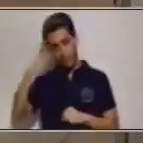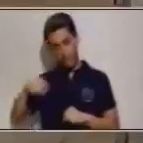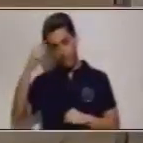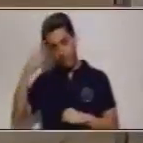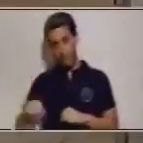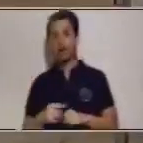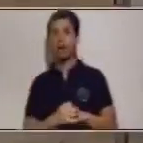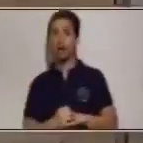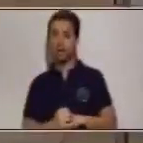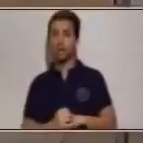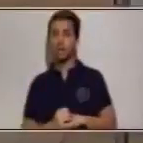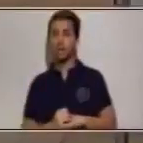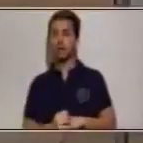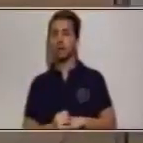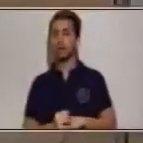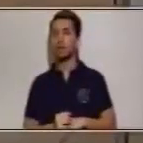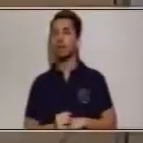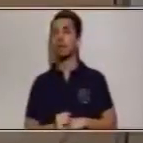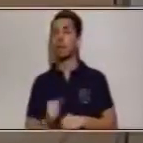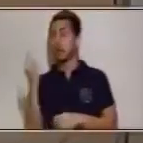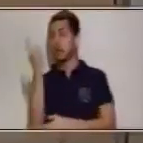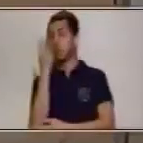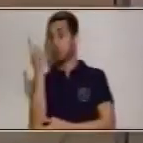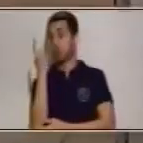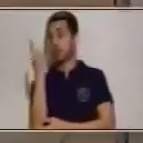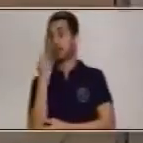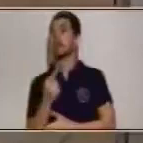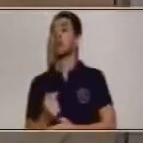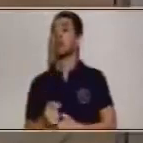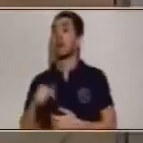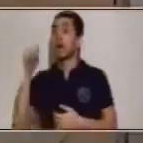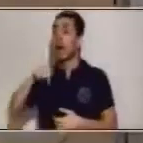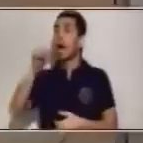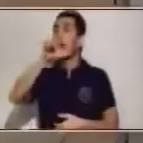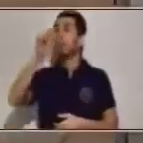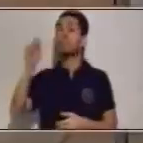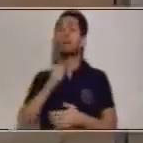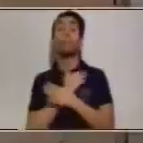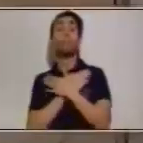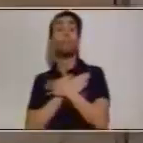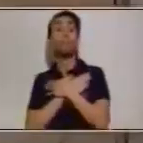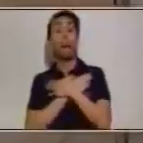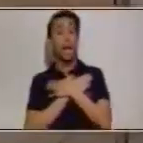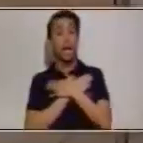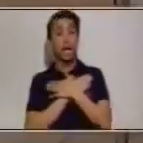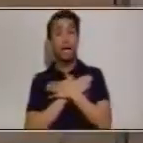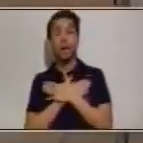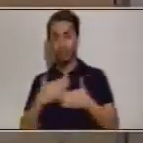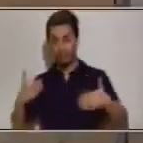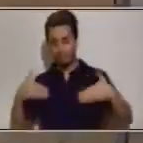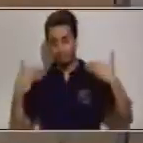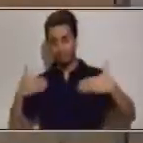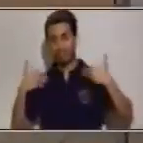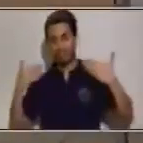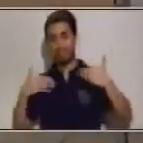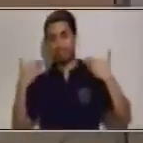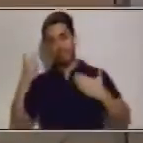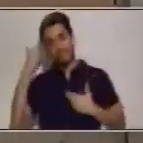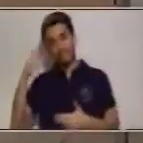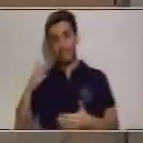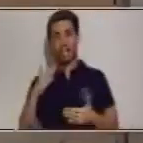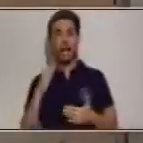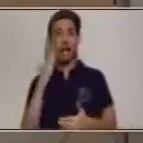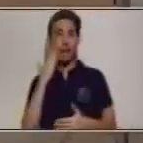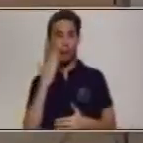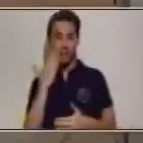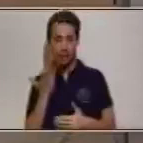aumentando ese conocimiento muy importante que en este mes de mayo queremos agasajar por supuesto a las madrecitas y